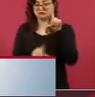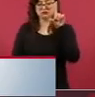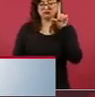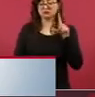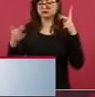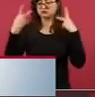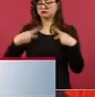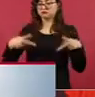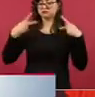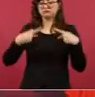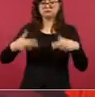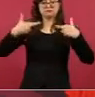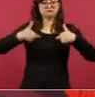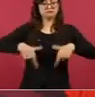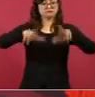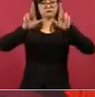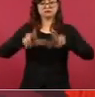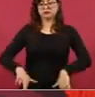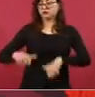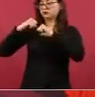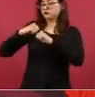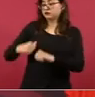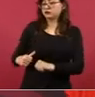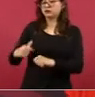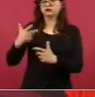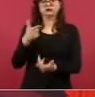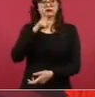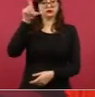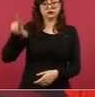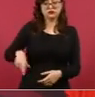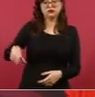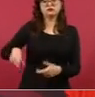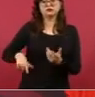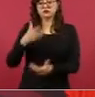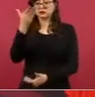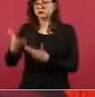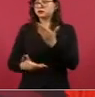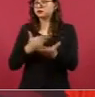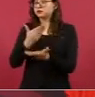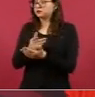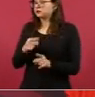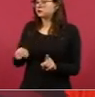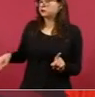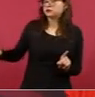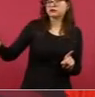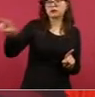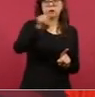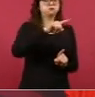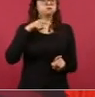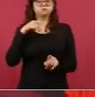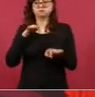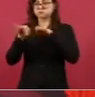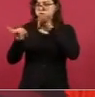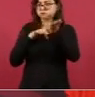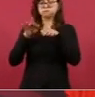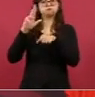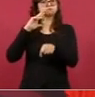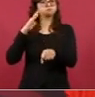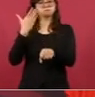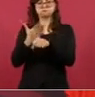promotores, servidores de la nación, cumplen y están